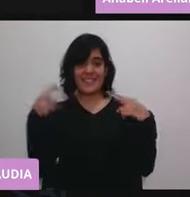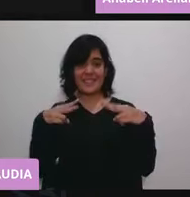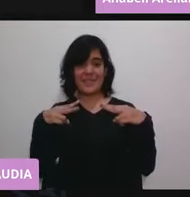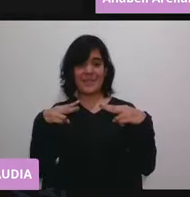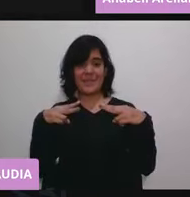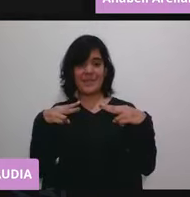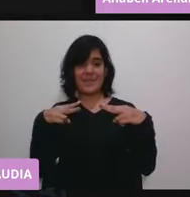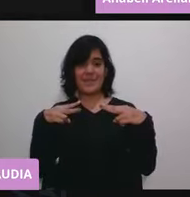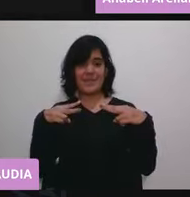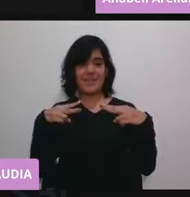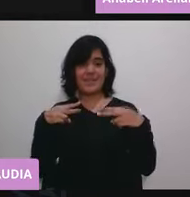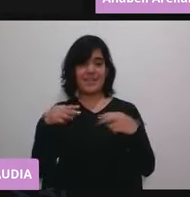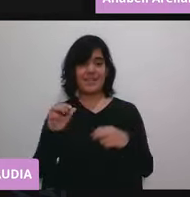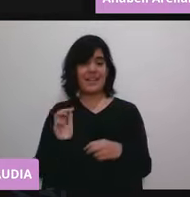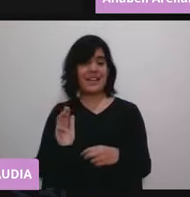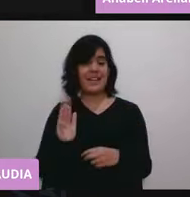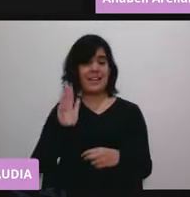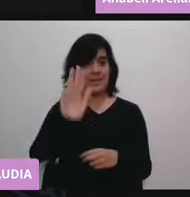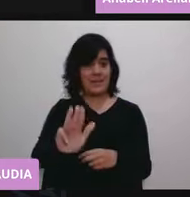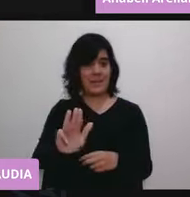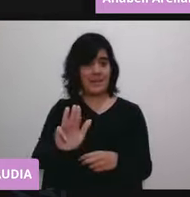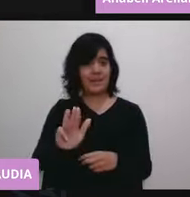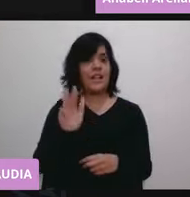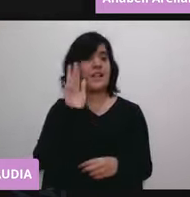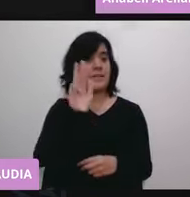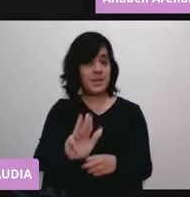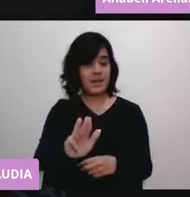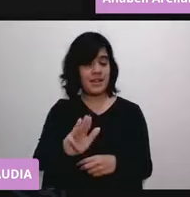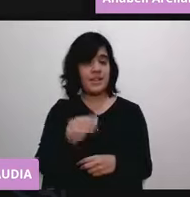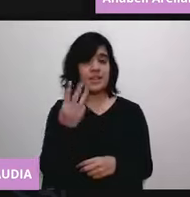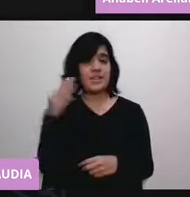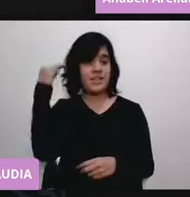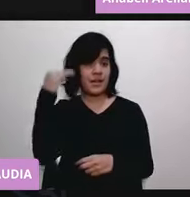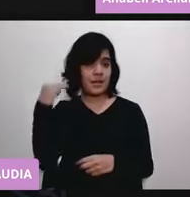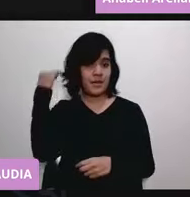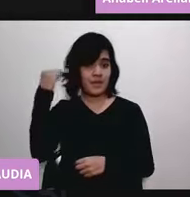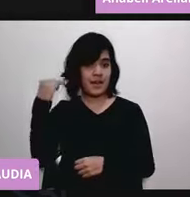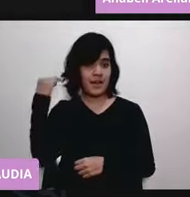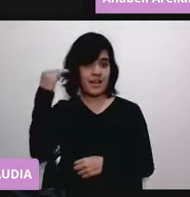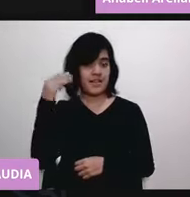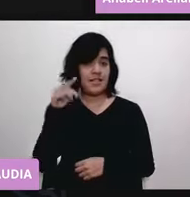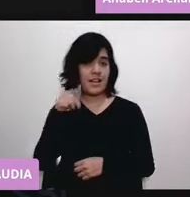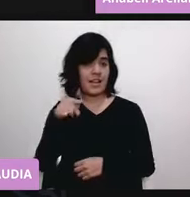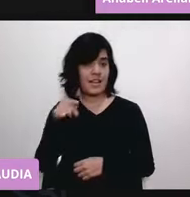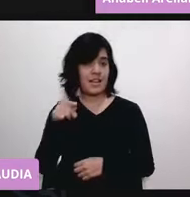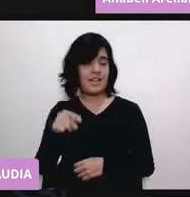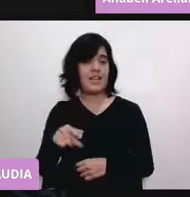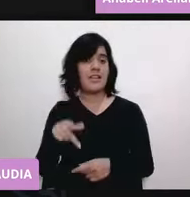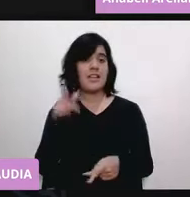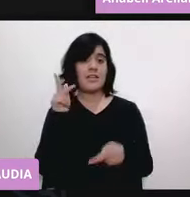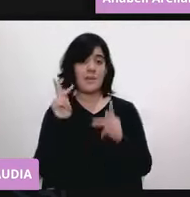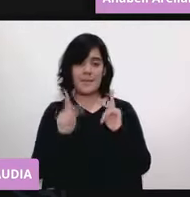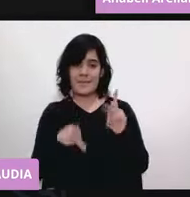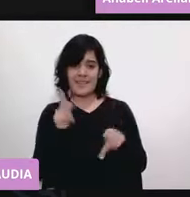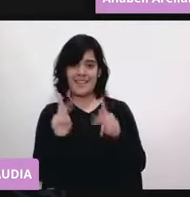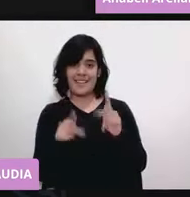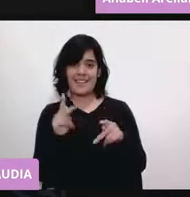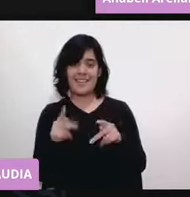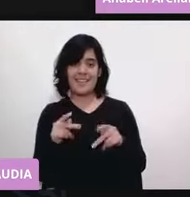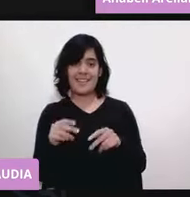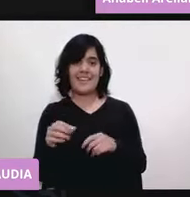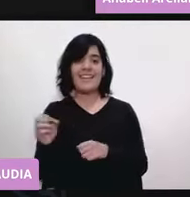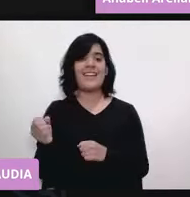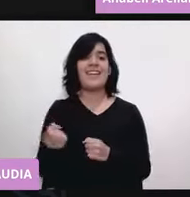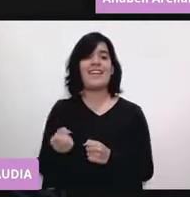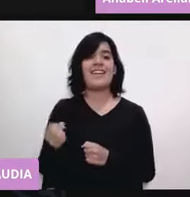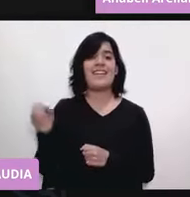miércoles, no se pierdan, miércoles 3 de marzo estamos con charlas de café